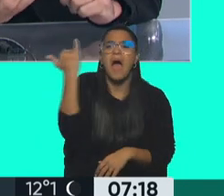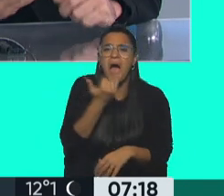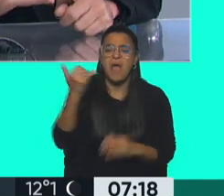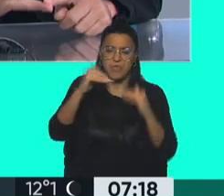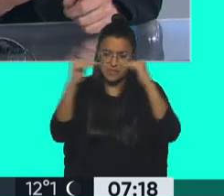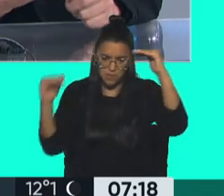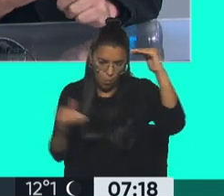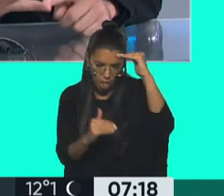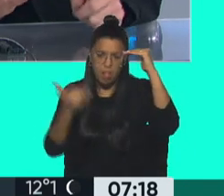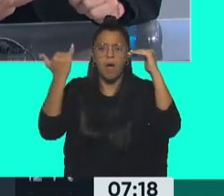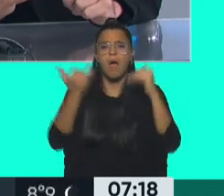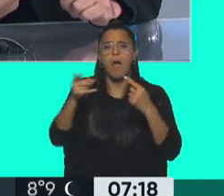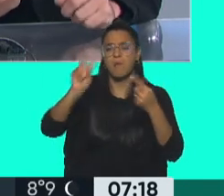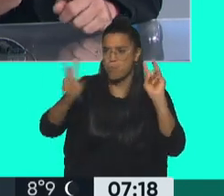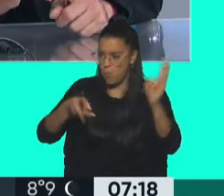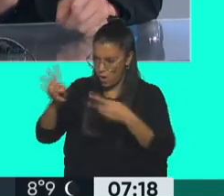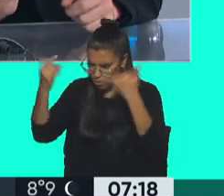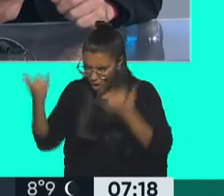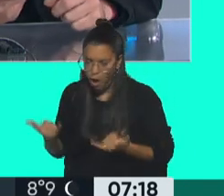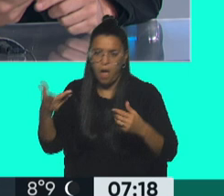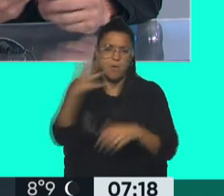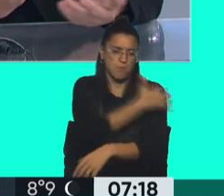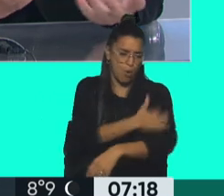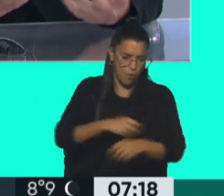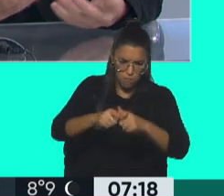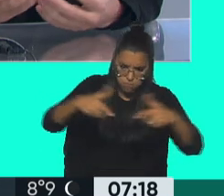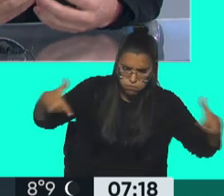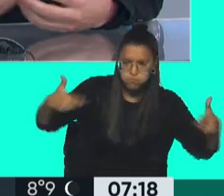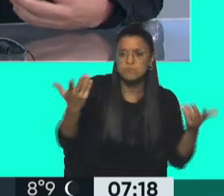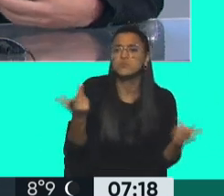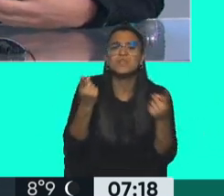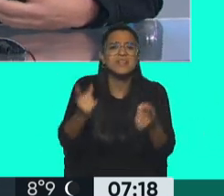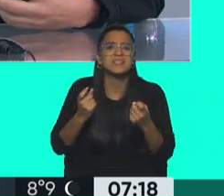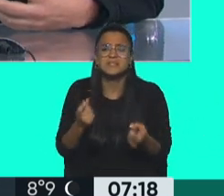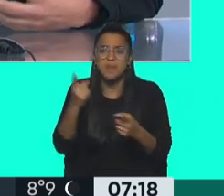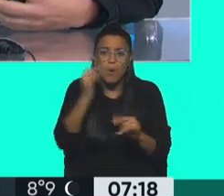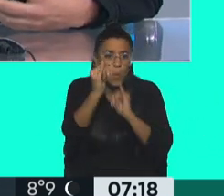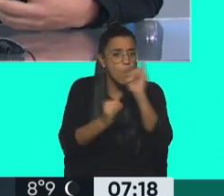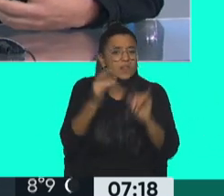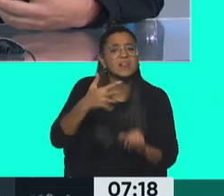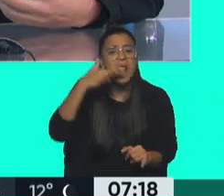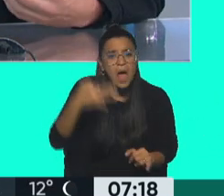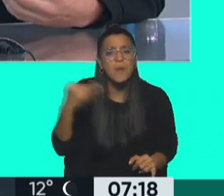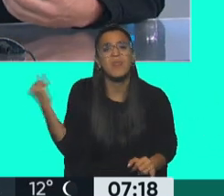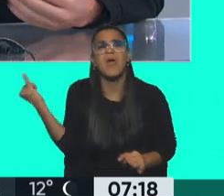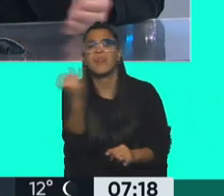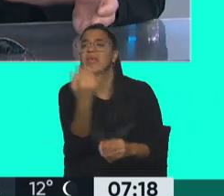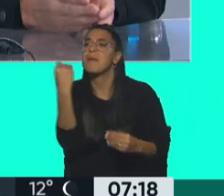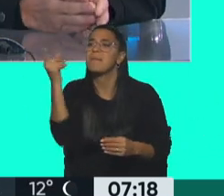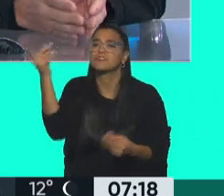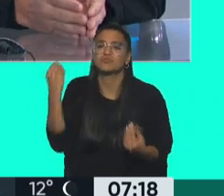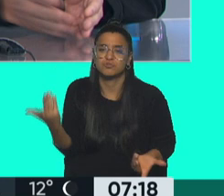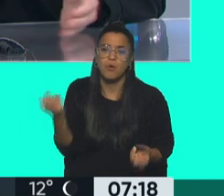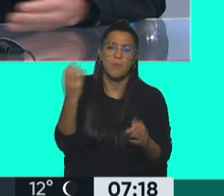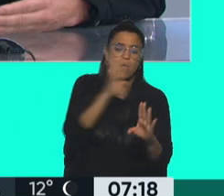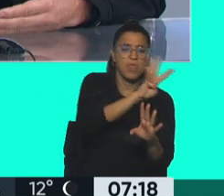desigualdad, seguía habiendo más muertos, seguía habiendo más pobres. Entonces necesitaba que eso se cuente y se diga la verdad sobre lo que pasó, porque parece